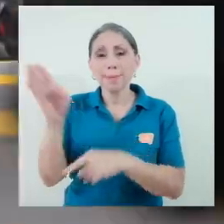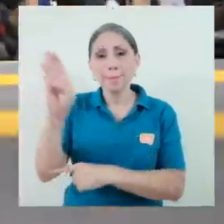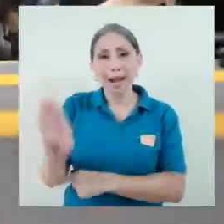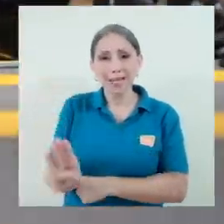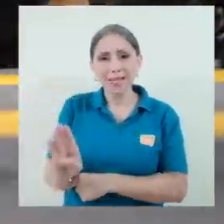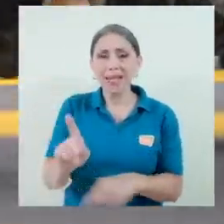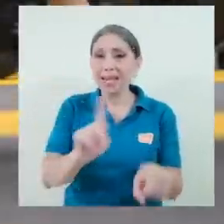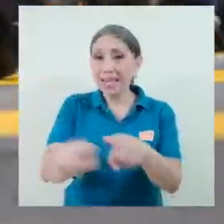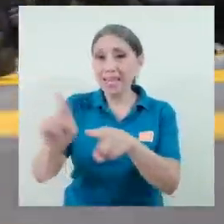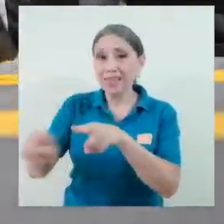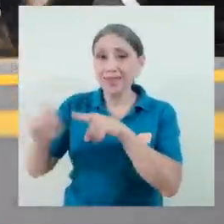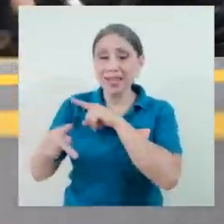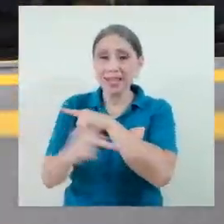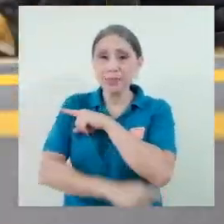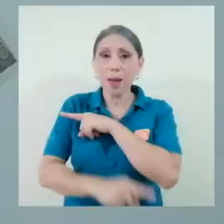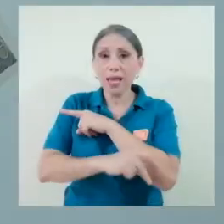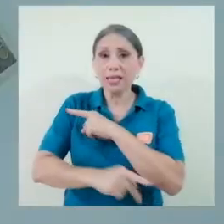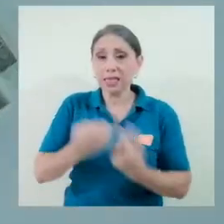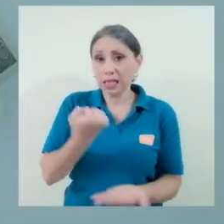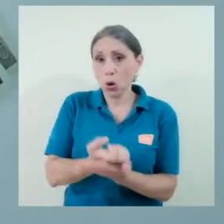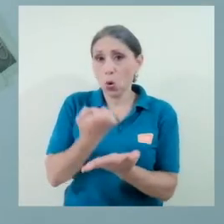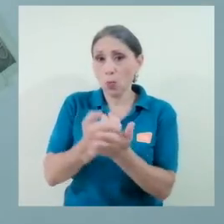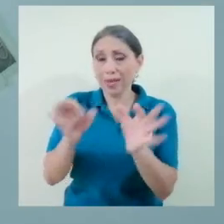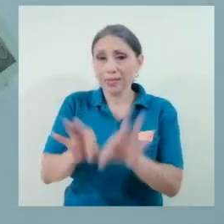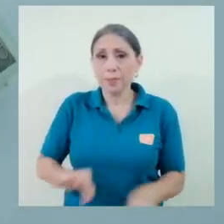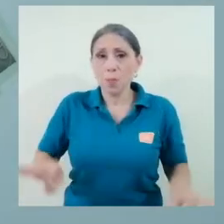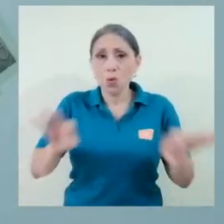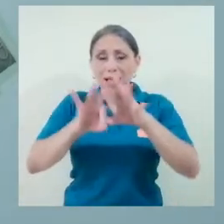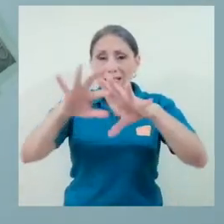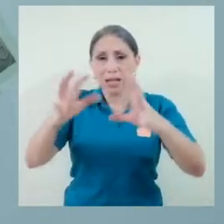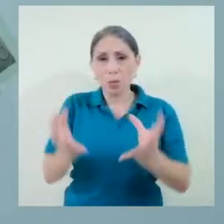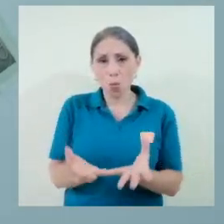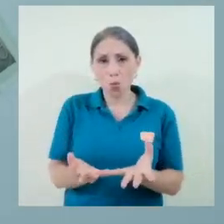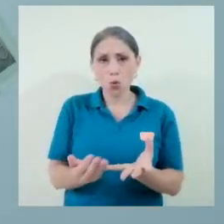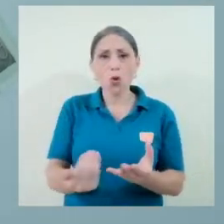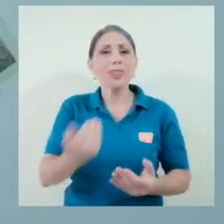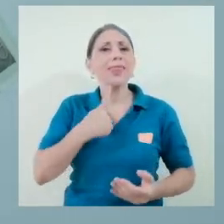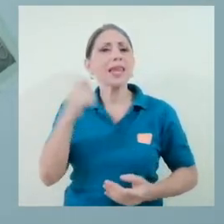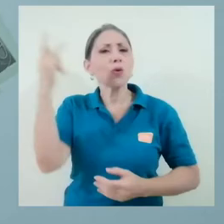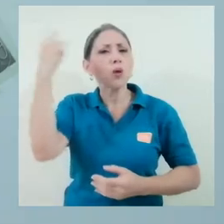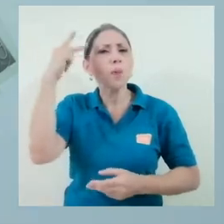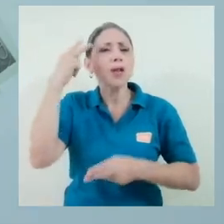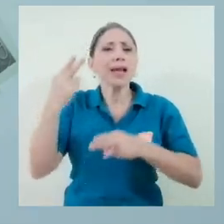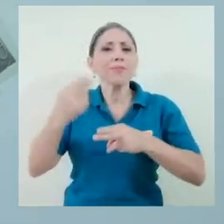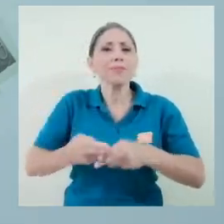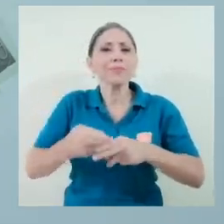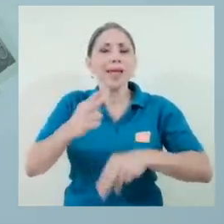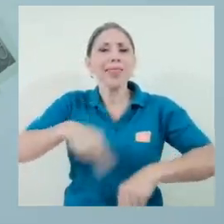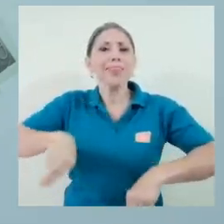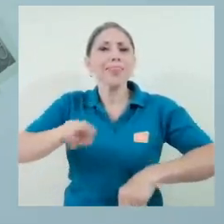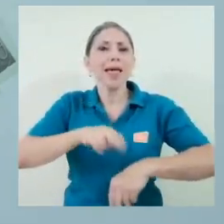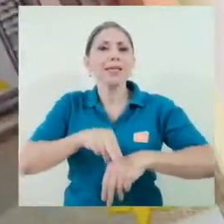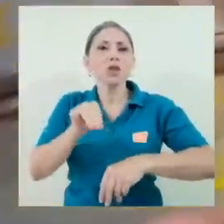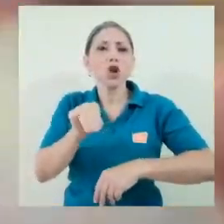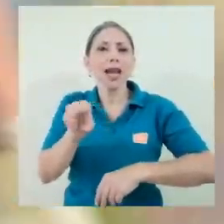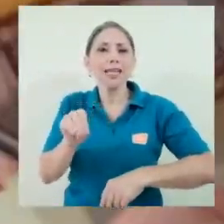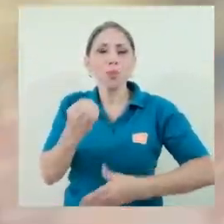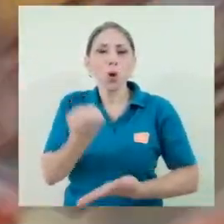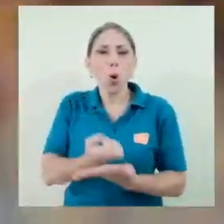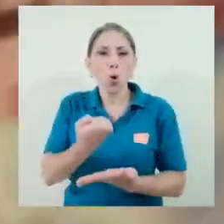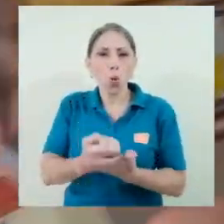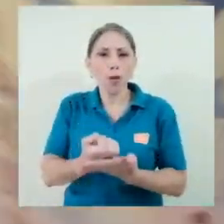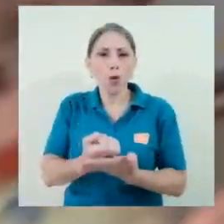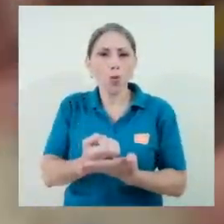importantes del mundo, una política de nacionalismo económico y un trasfondo de guerra